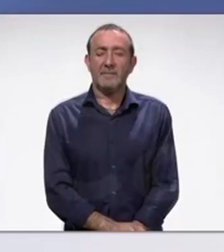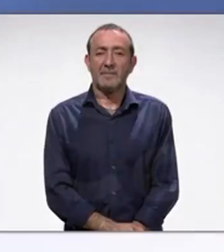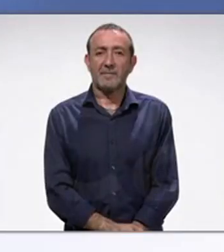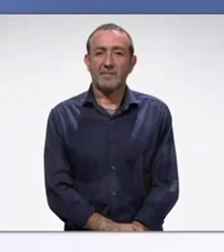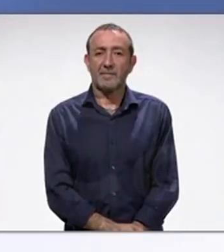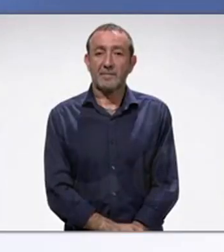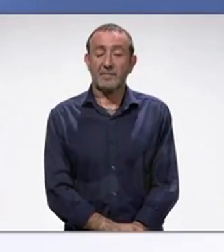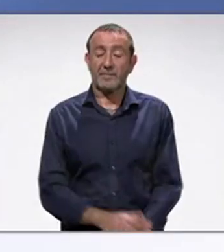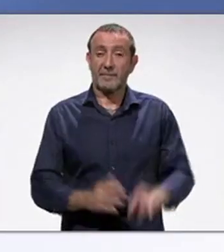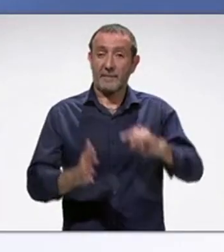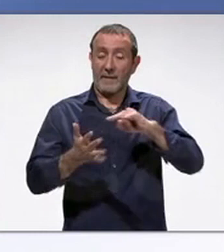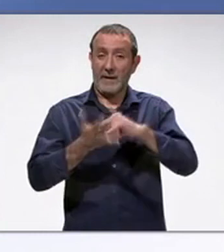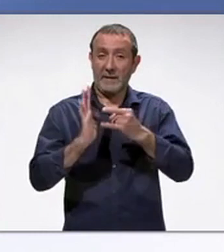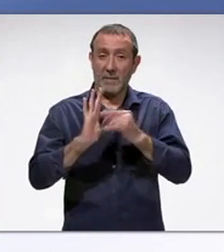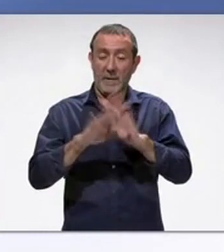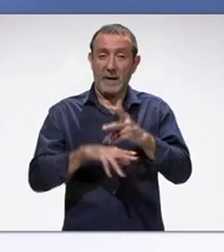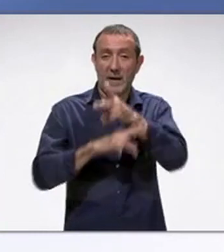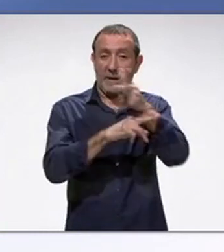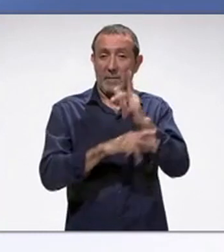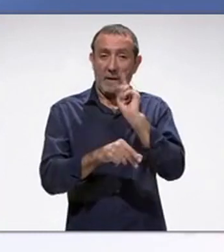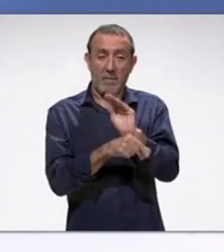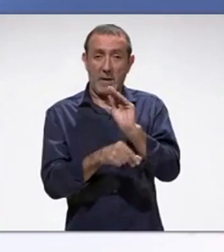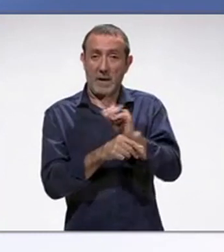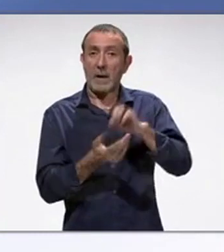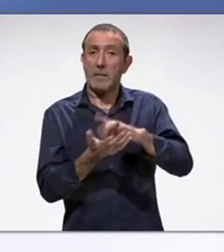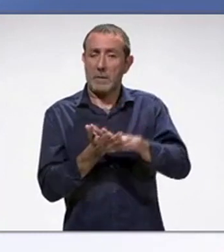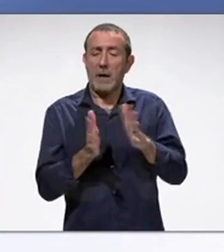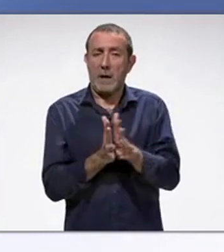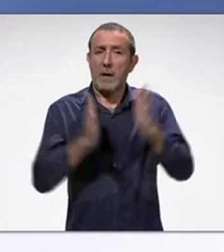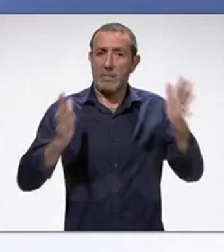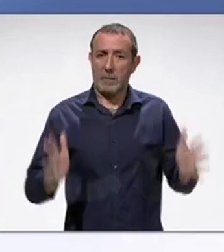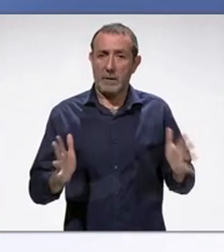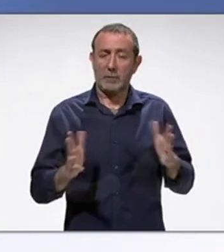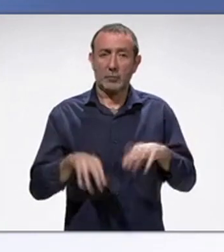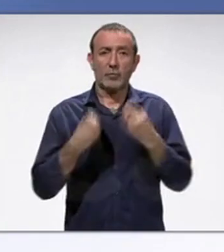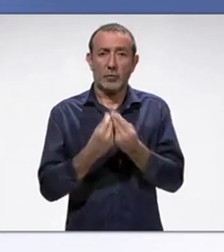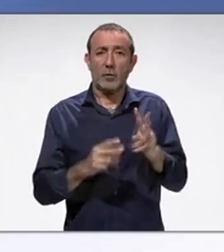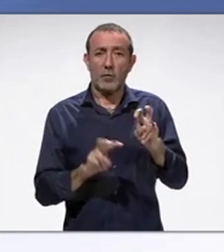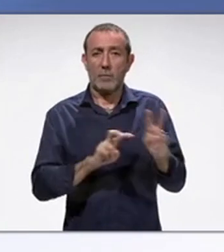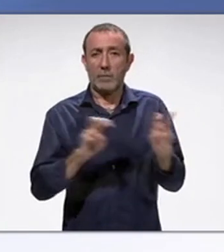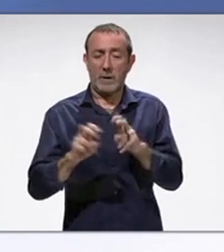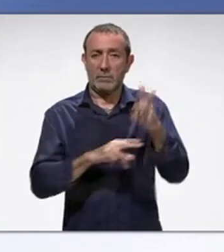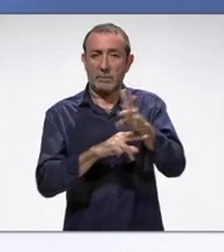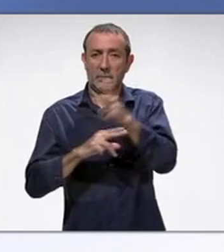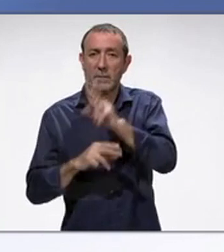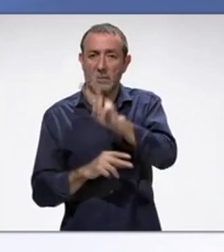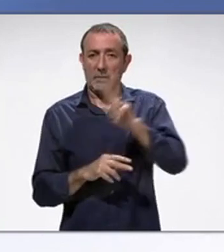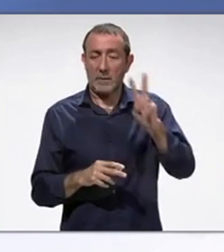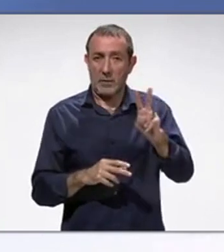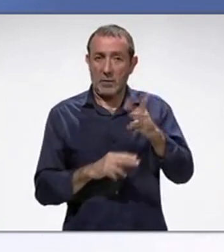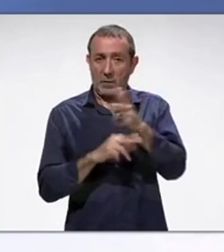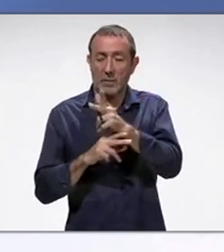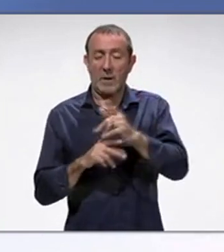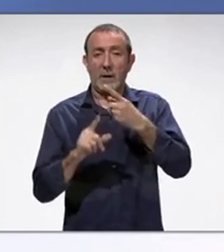El sistema de cámaras de videovigilancia del centro histórico se amplía con la puesta en servicio de hasta 22 cámaras nuevas en